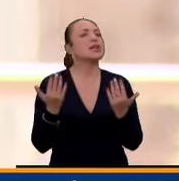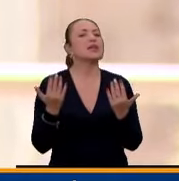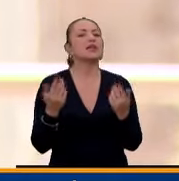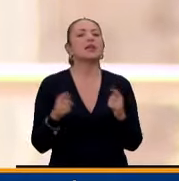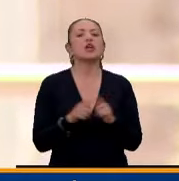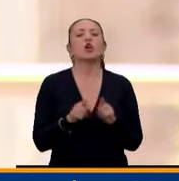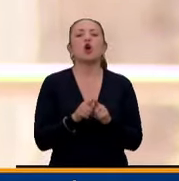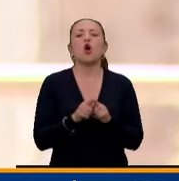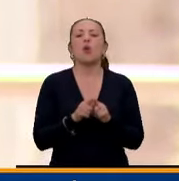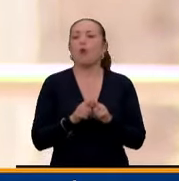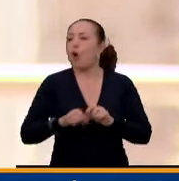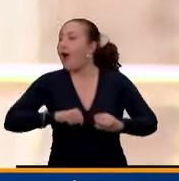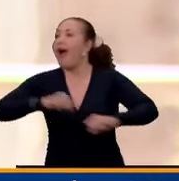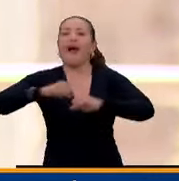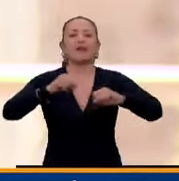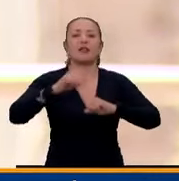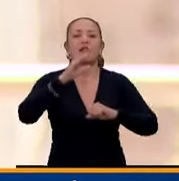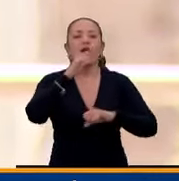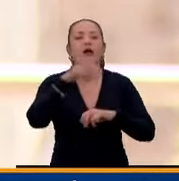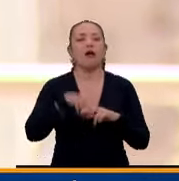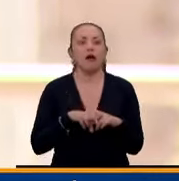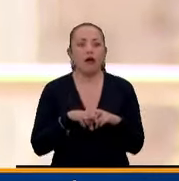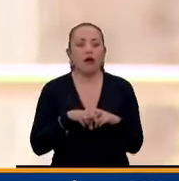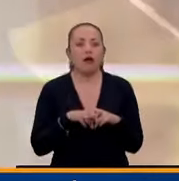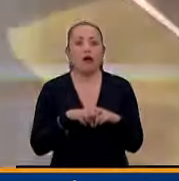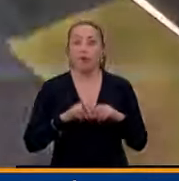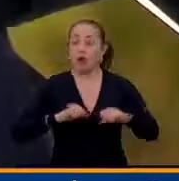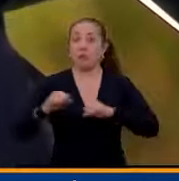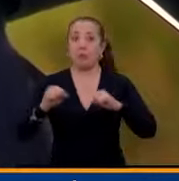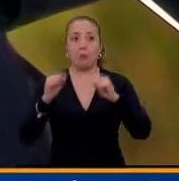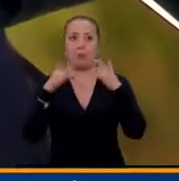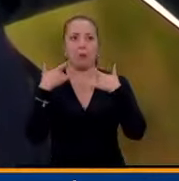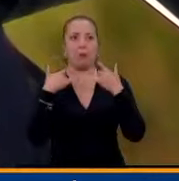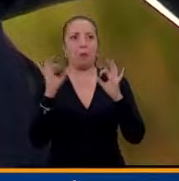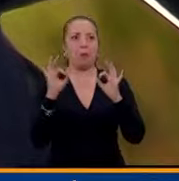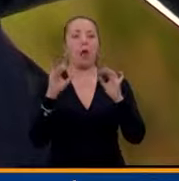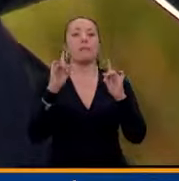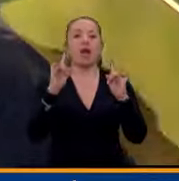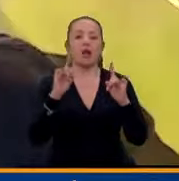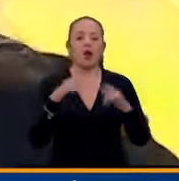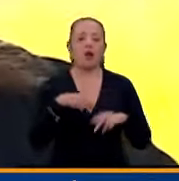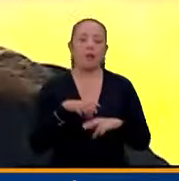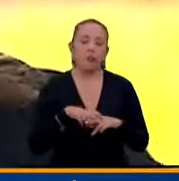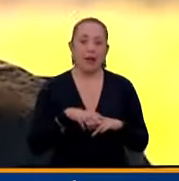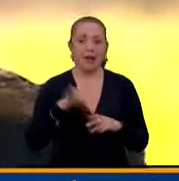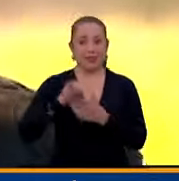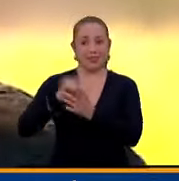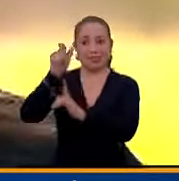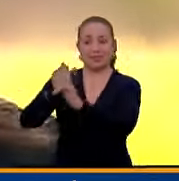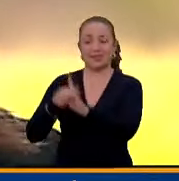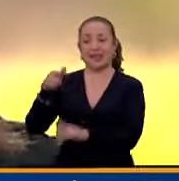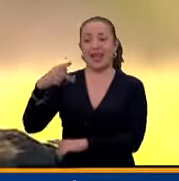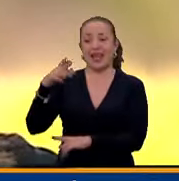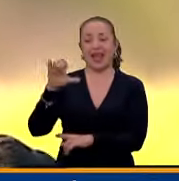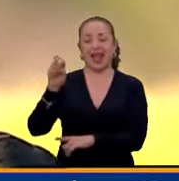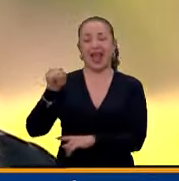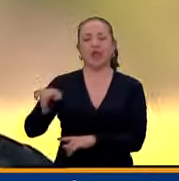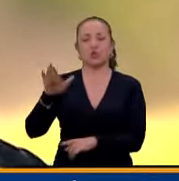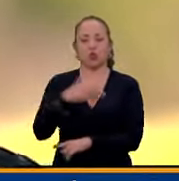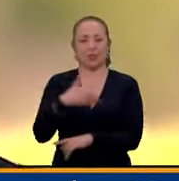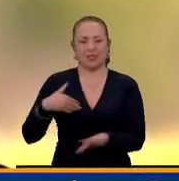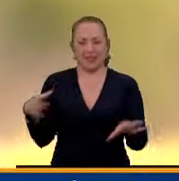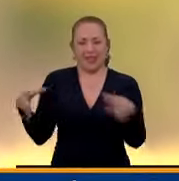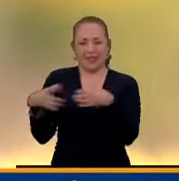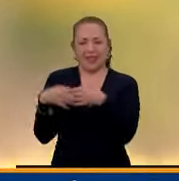de poca actividad. Mientras ellos están activos, no lo tienen. Según Karen Parejo, presidenta de la Asociación Latinoamericana del Sueño, la